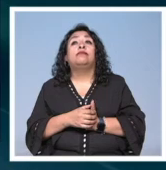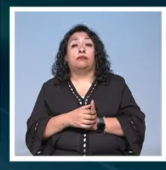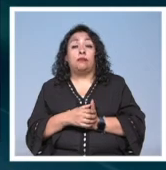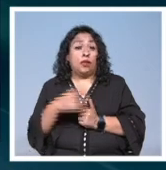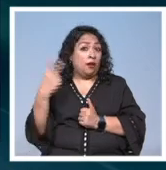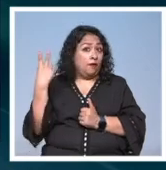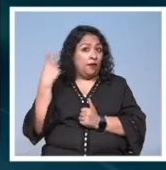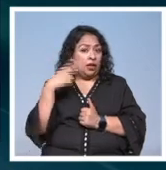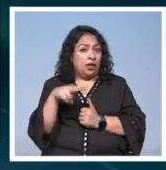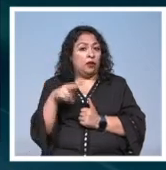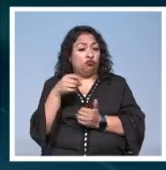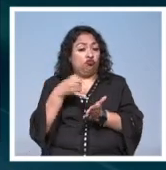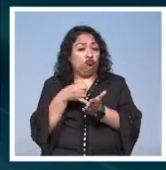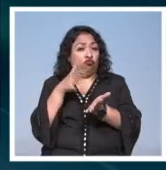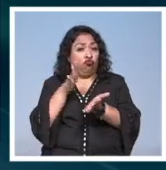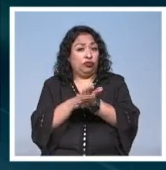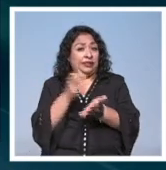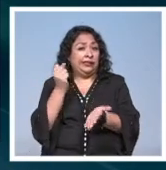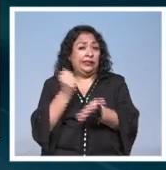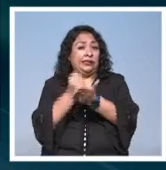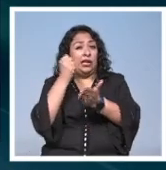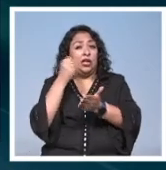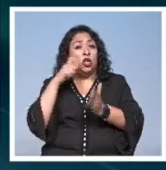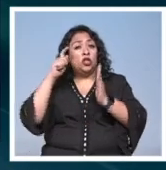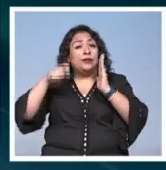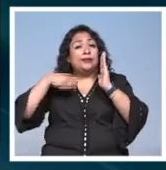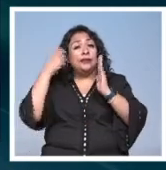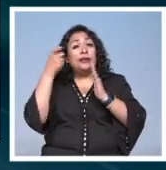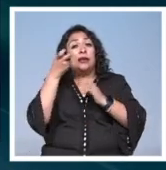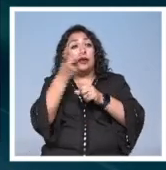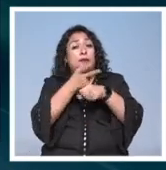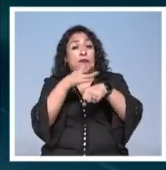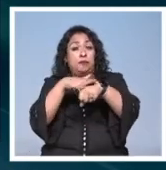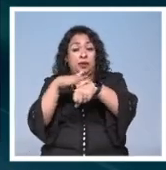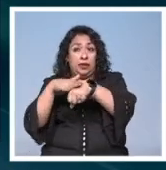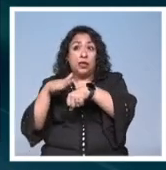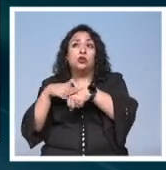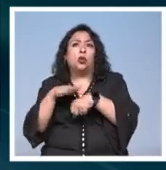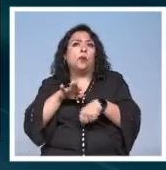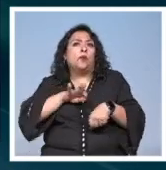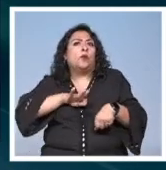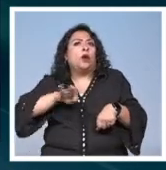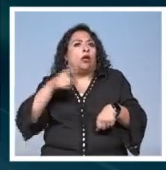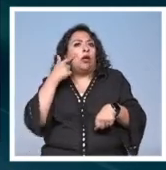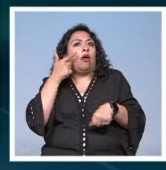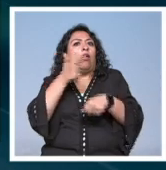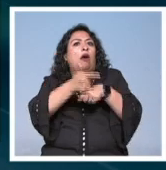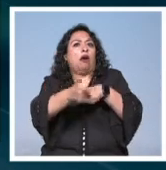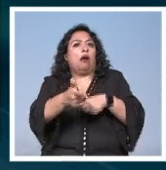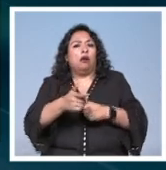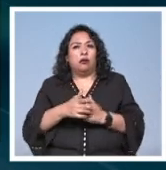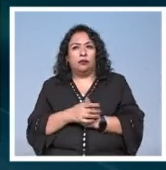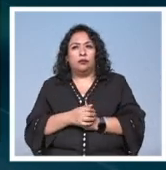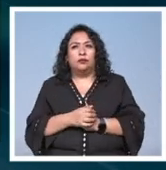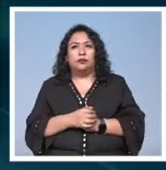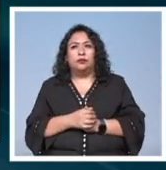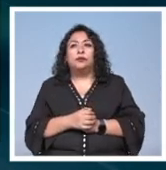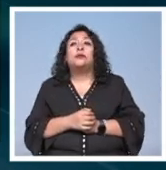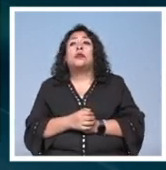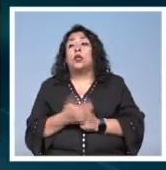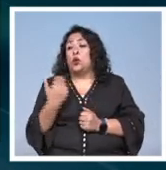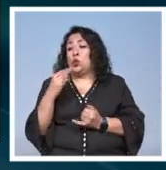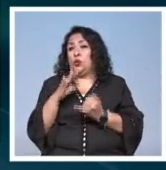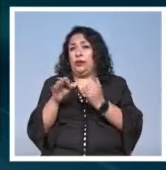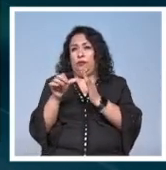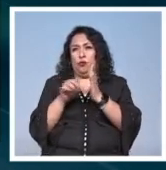Veracruz imprime su sello al séptimo arte y esta convocatoria nos permite descubrirlo. En los